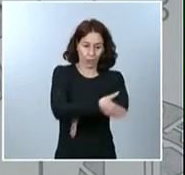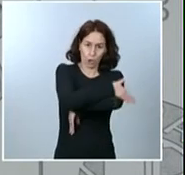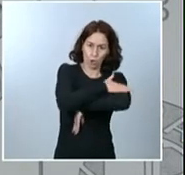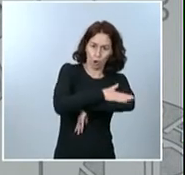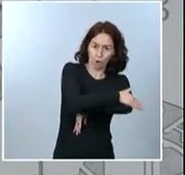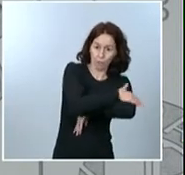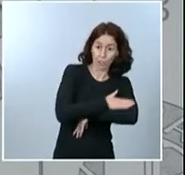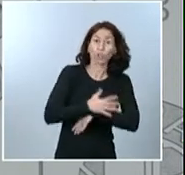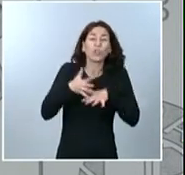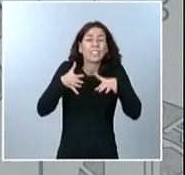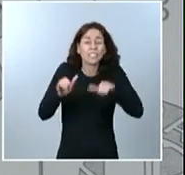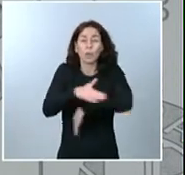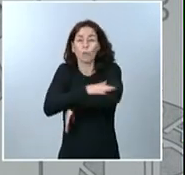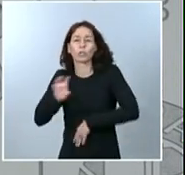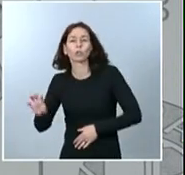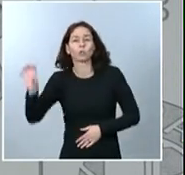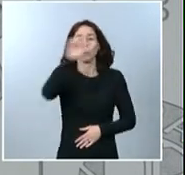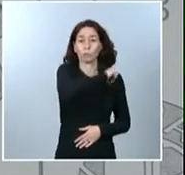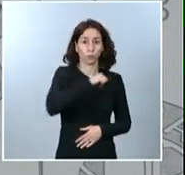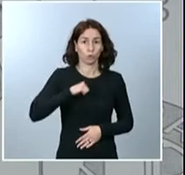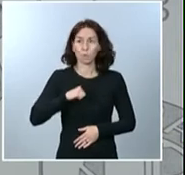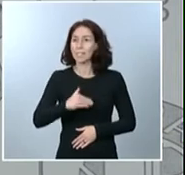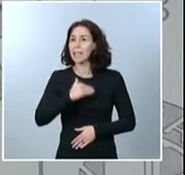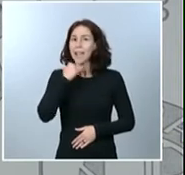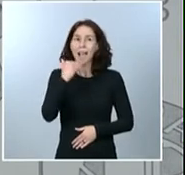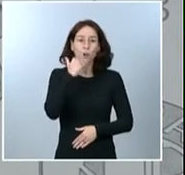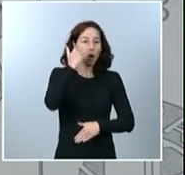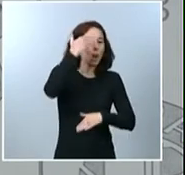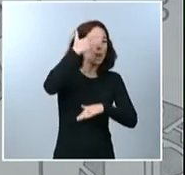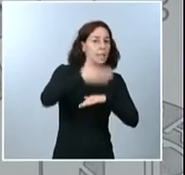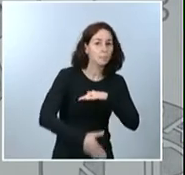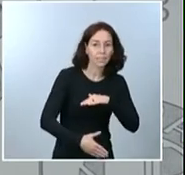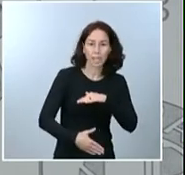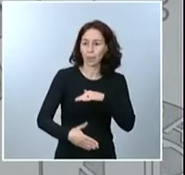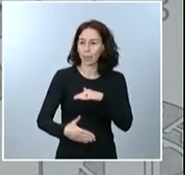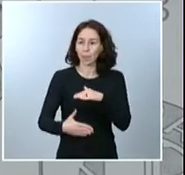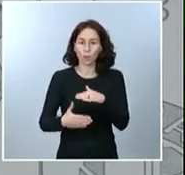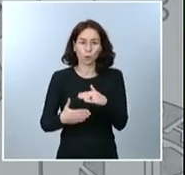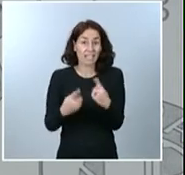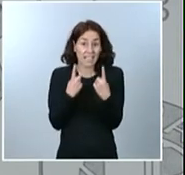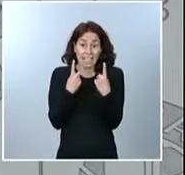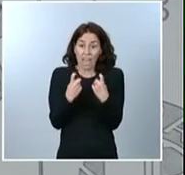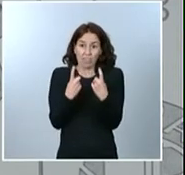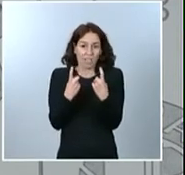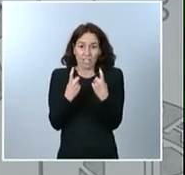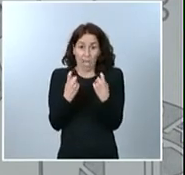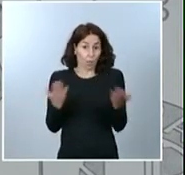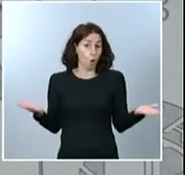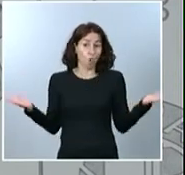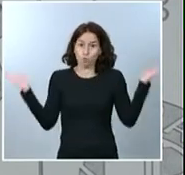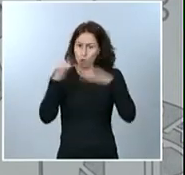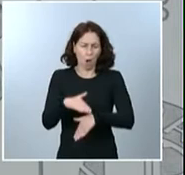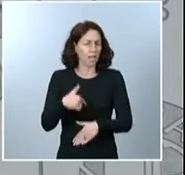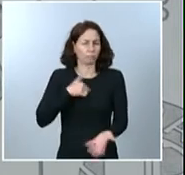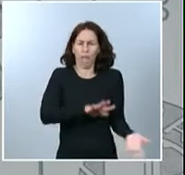autonómicos, deseamos establecer una sola limitación que no sea imprescindible para doblegar la curva de la pandemia y proteger, en consecuencia, la salud de